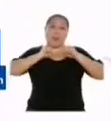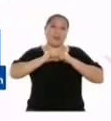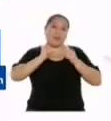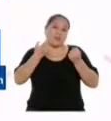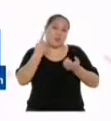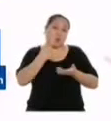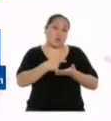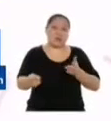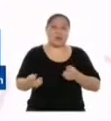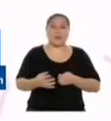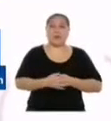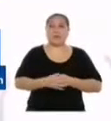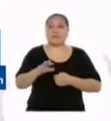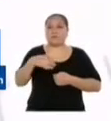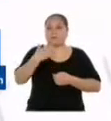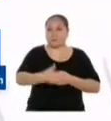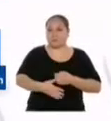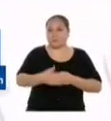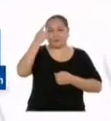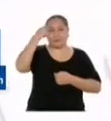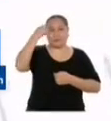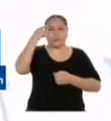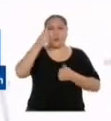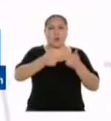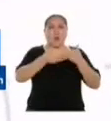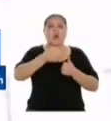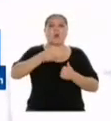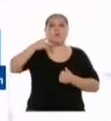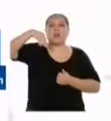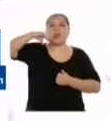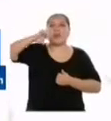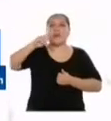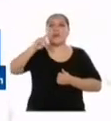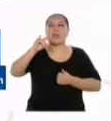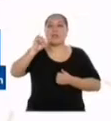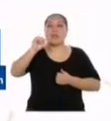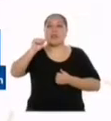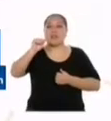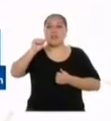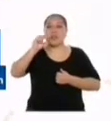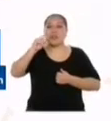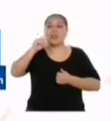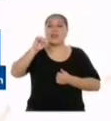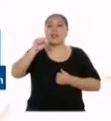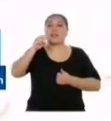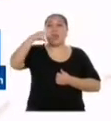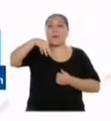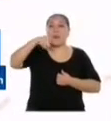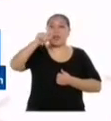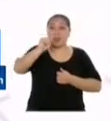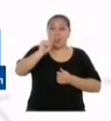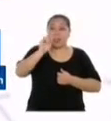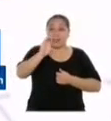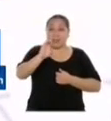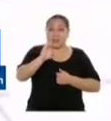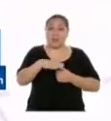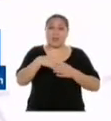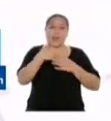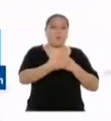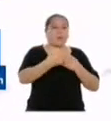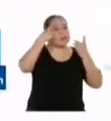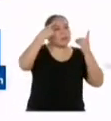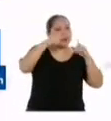Luego podremos calcular las medidas de tendencia central y, finalmente, interpretar la información para la toma de decisiones.